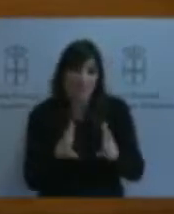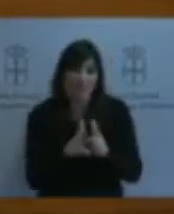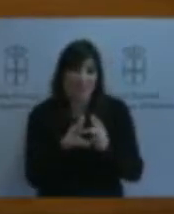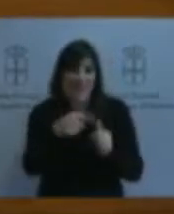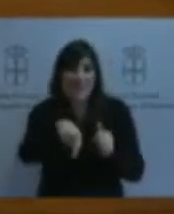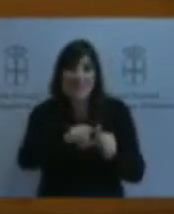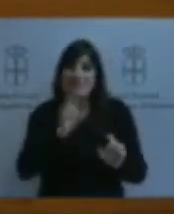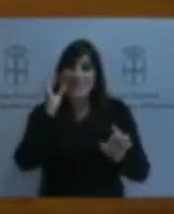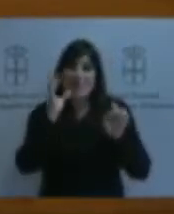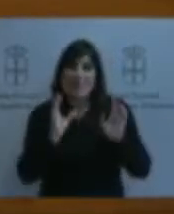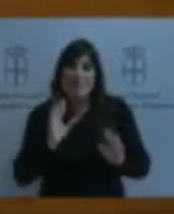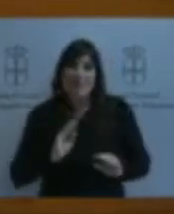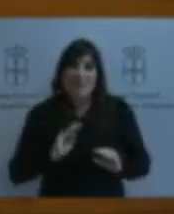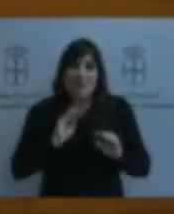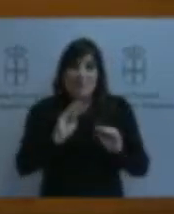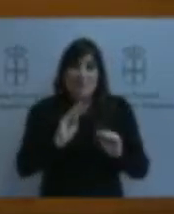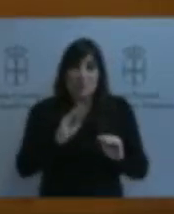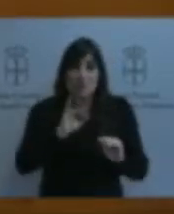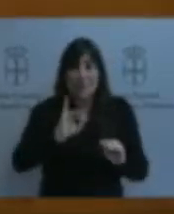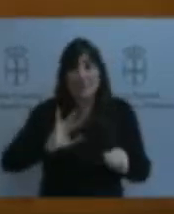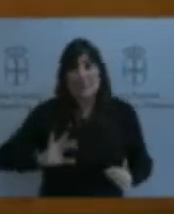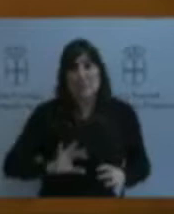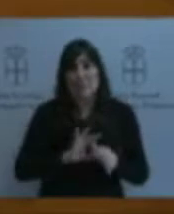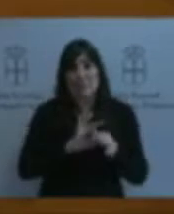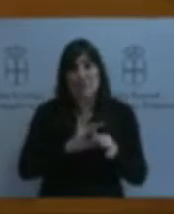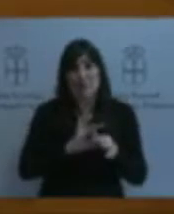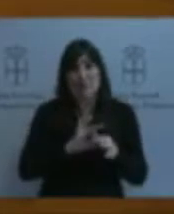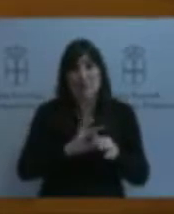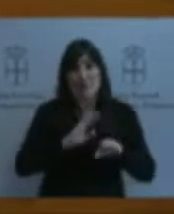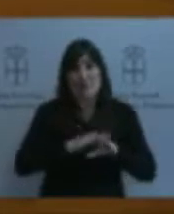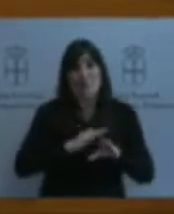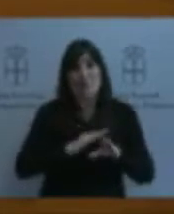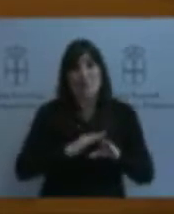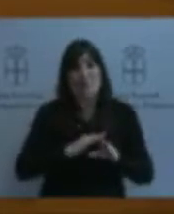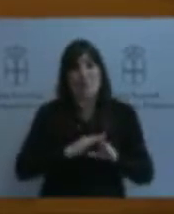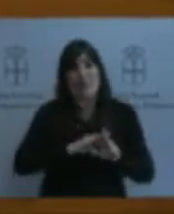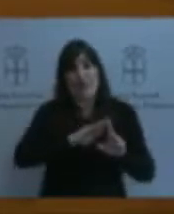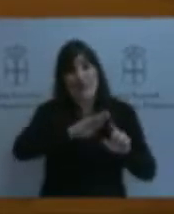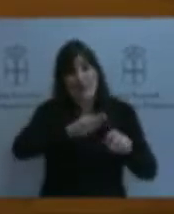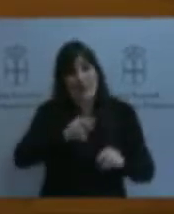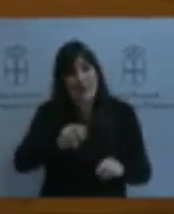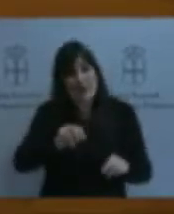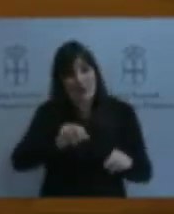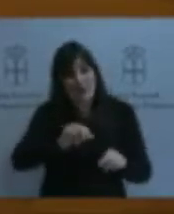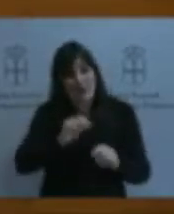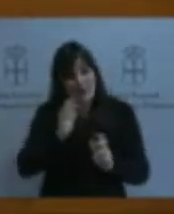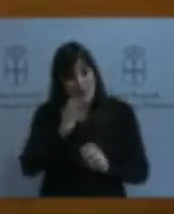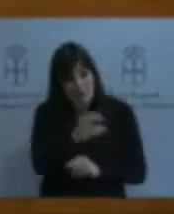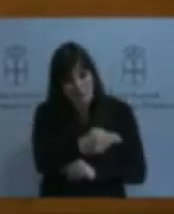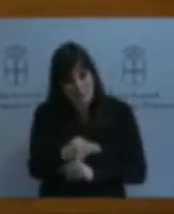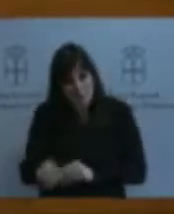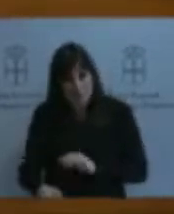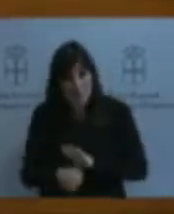para el ecosistema marino. este es el último punto que ya les comentado,